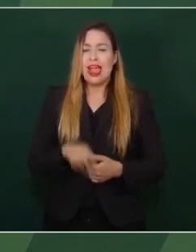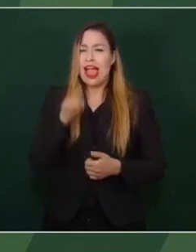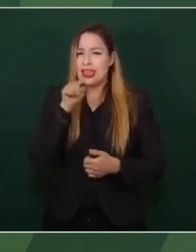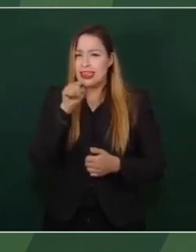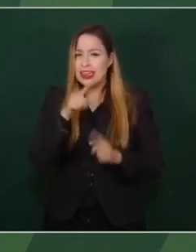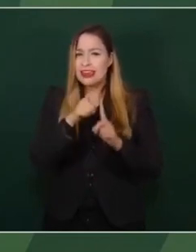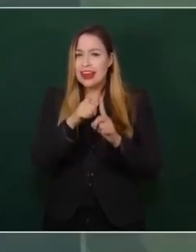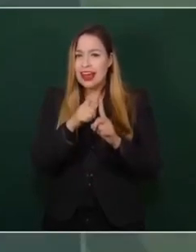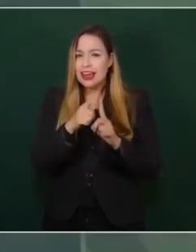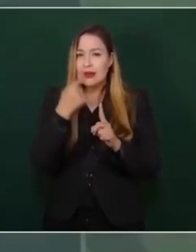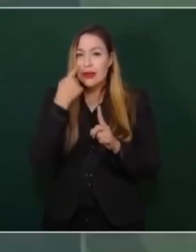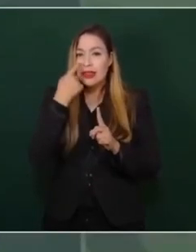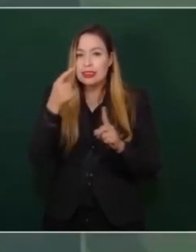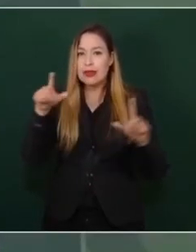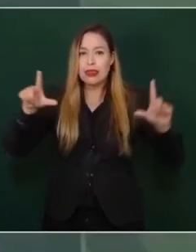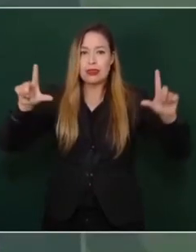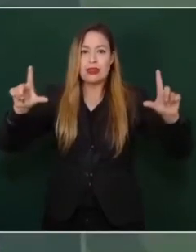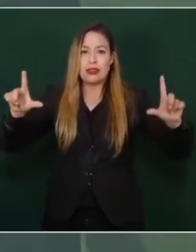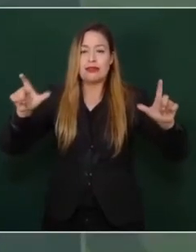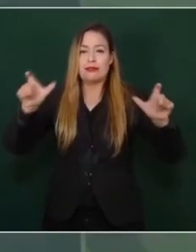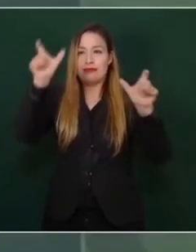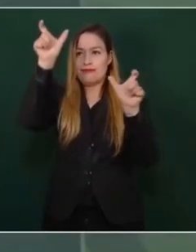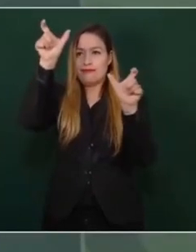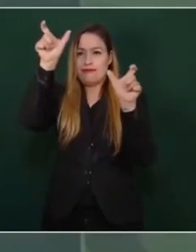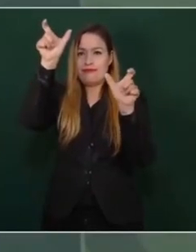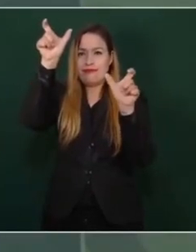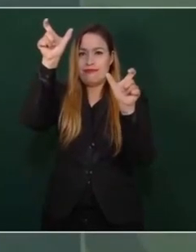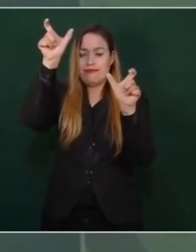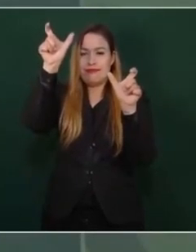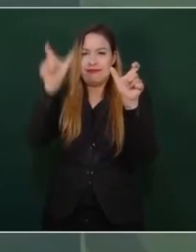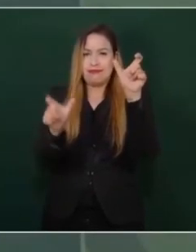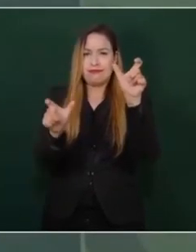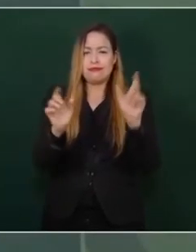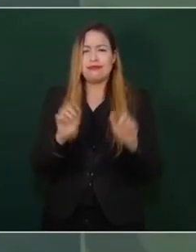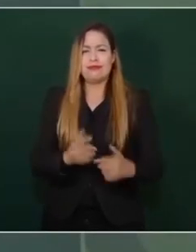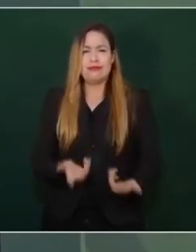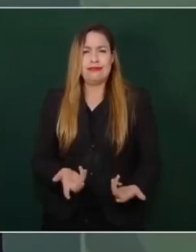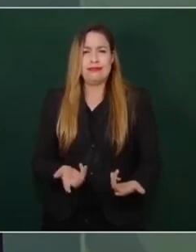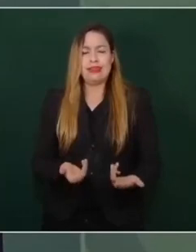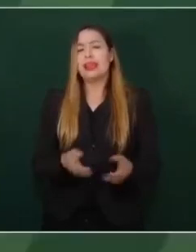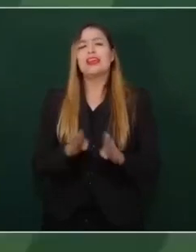Eso es lo de David y Goliat, lo mismo.